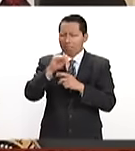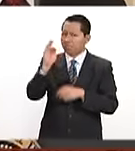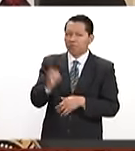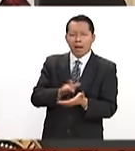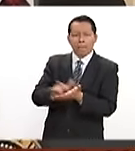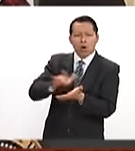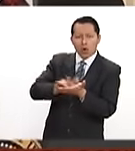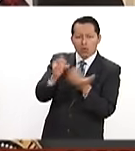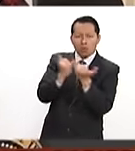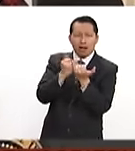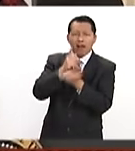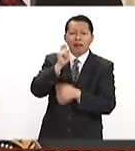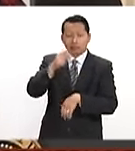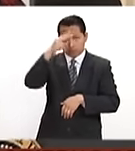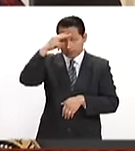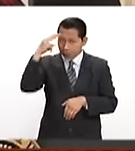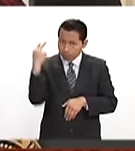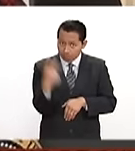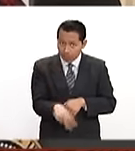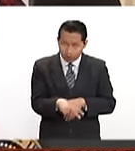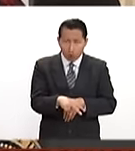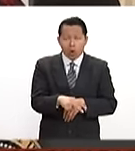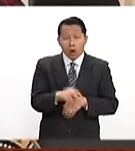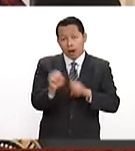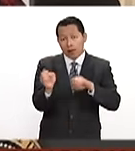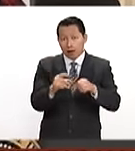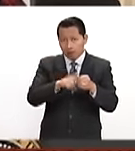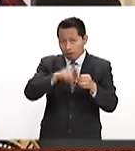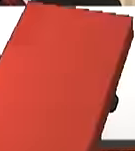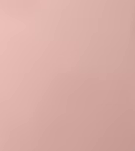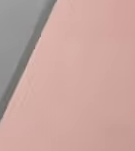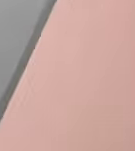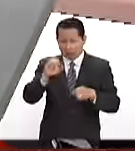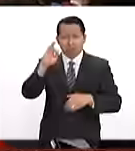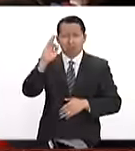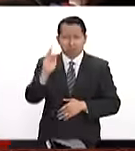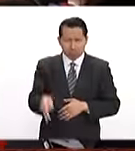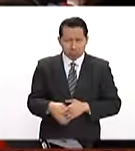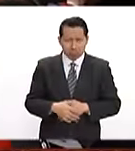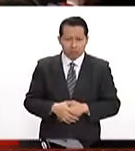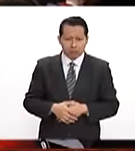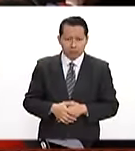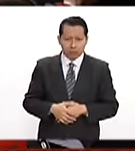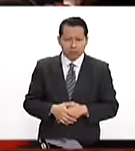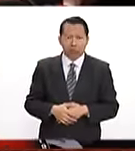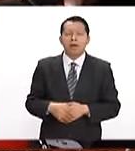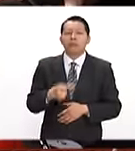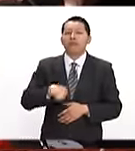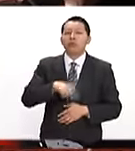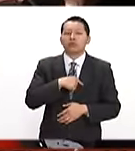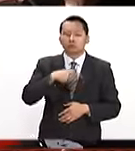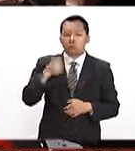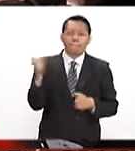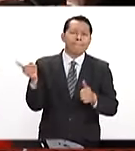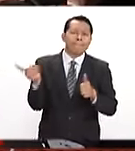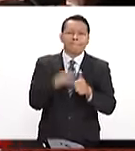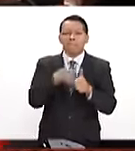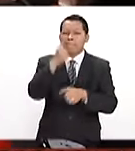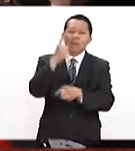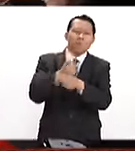si eso significa que México abandone el TLC. Para nosotros primero es México,